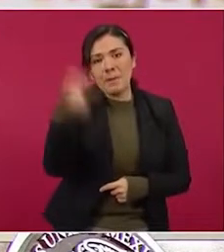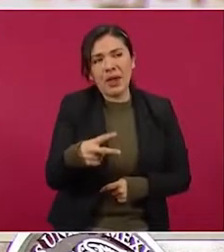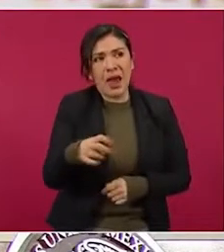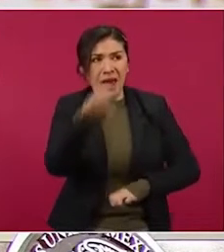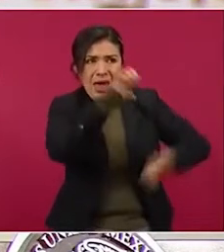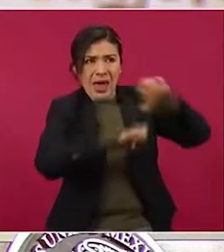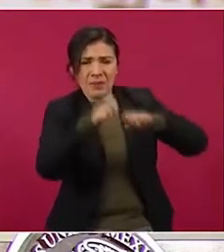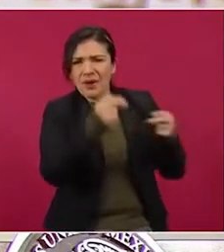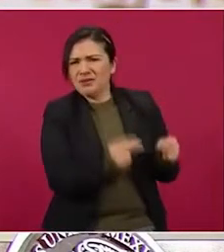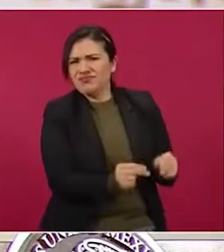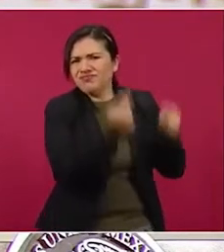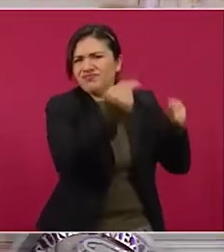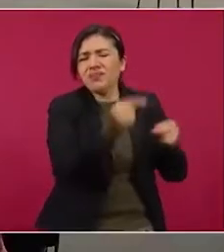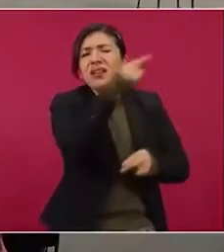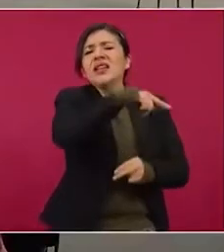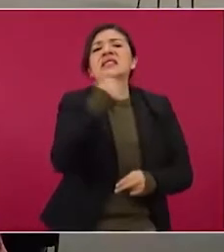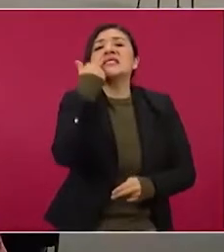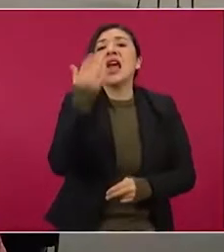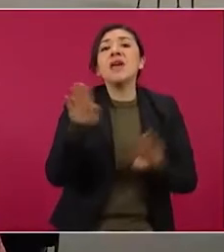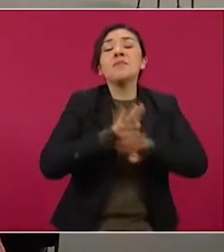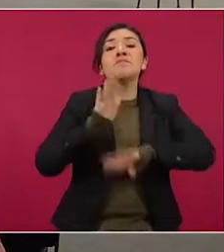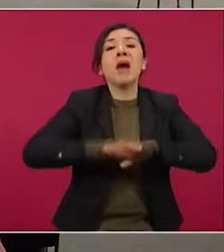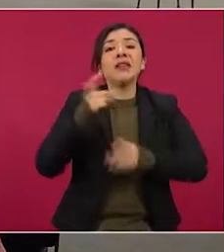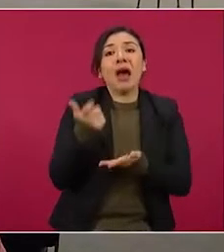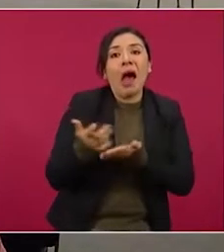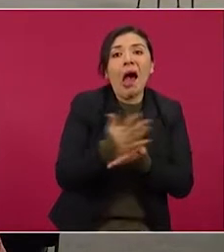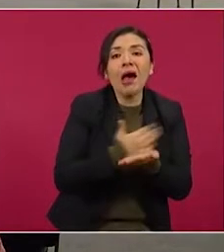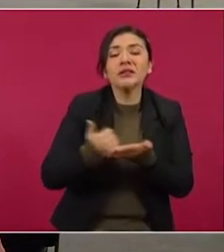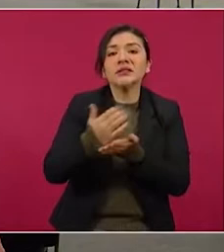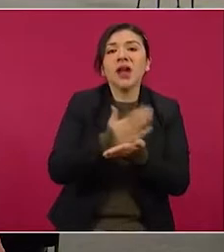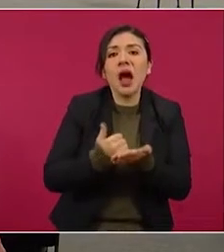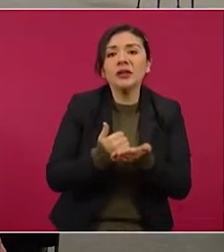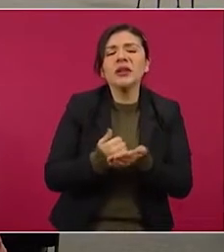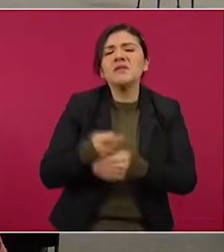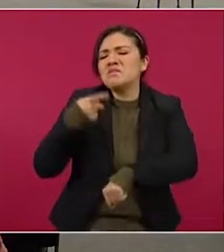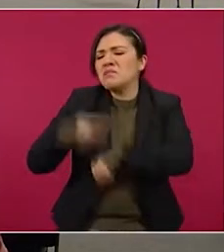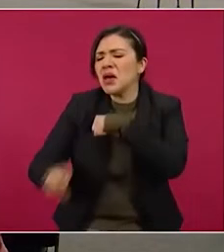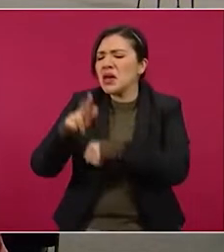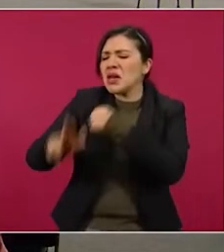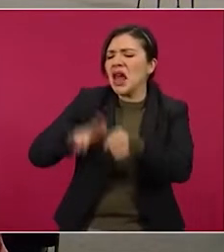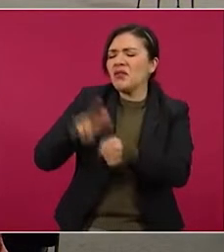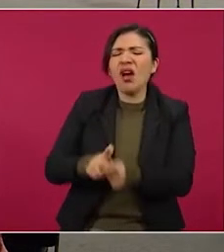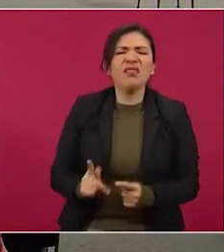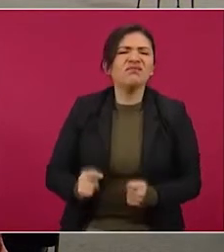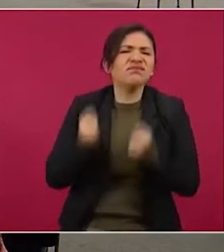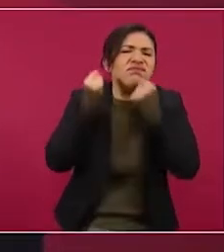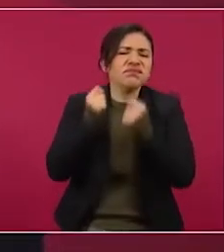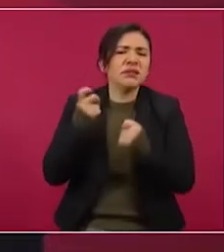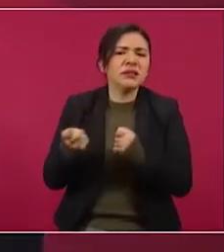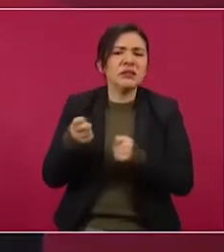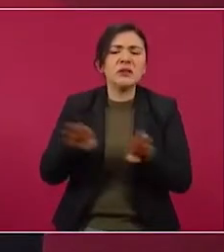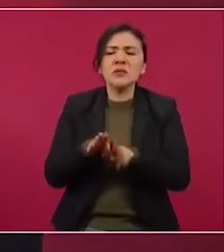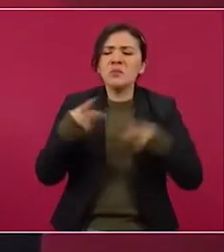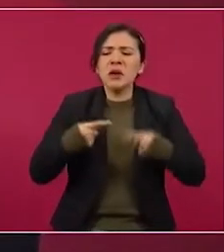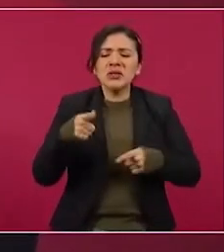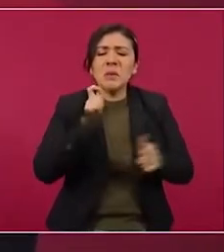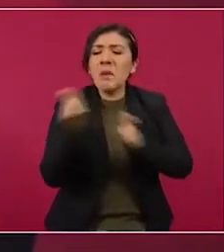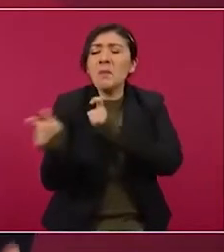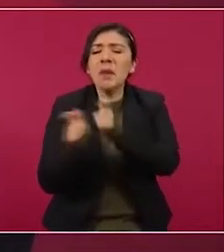las empresas que sólo buscan ganancias a costa del medio ambiente y de la economía popular.